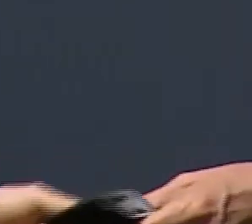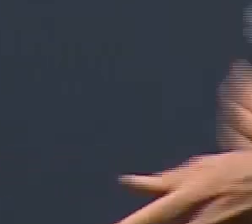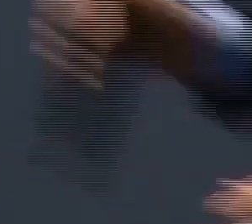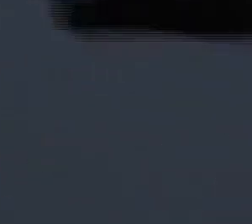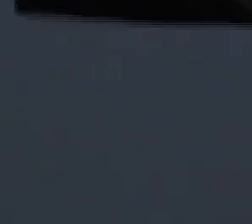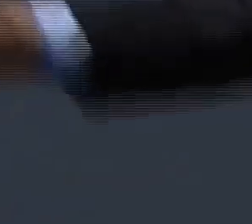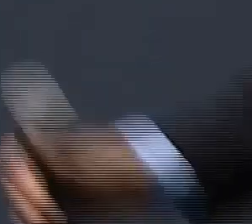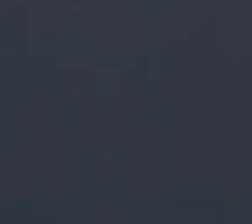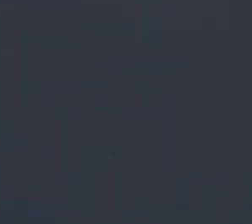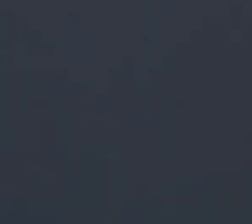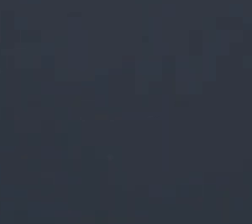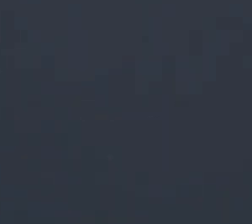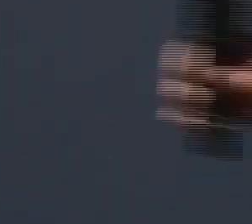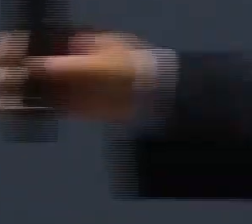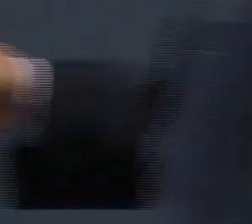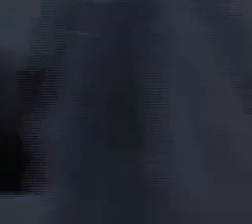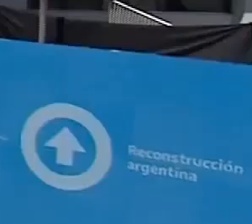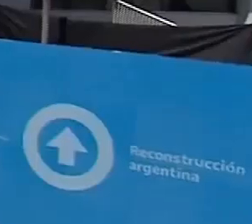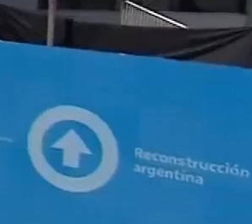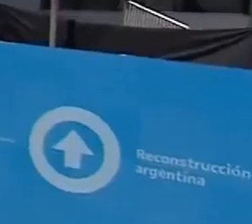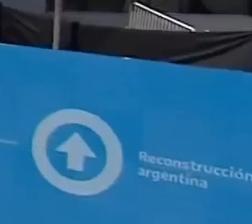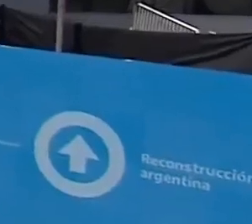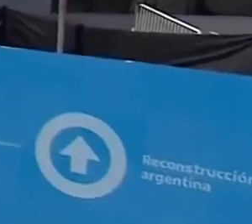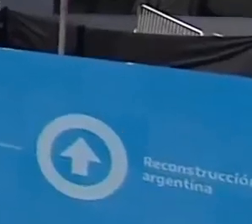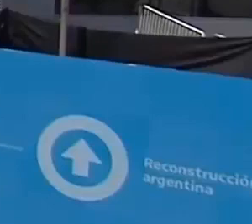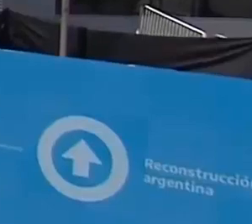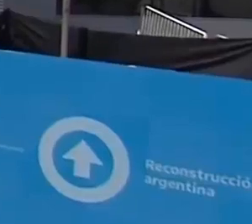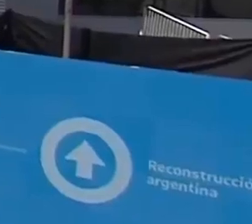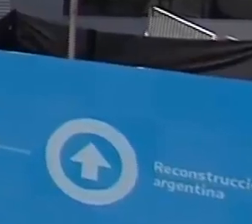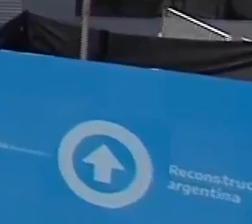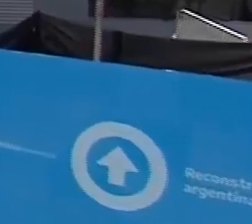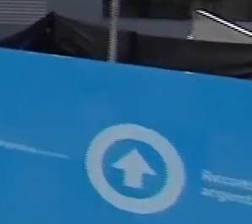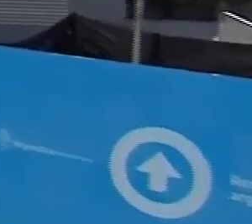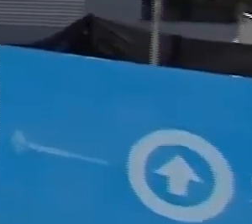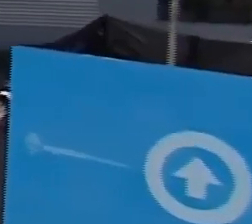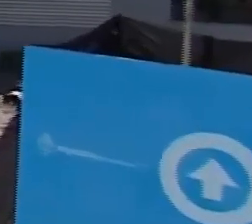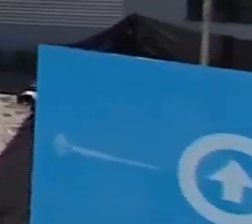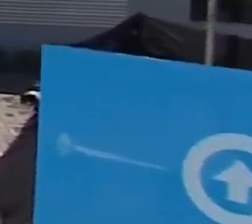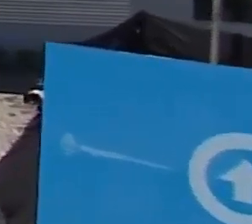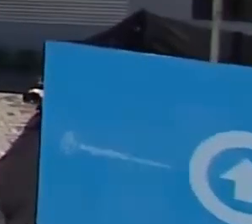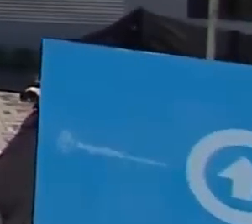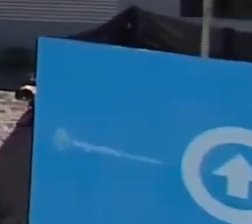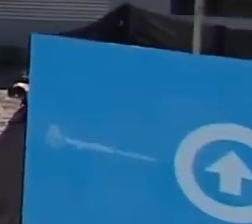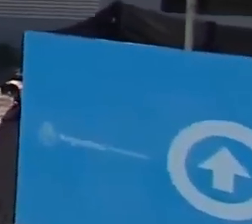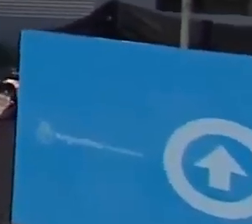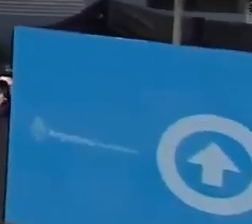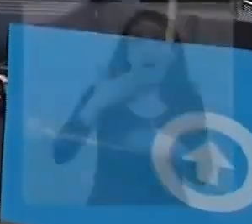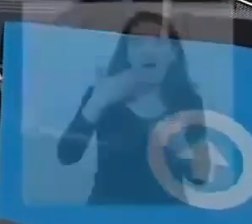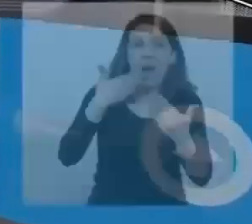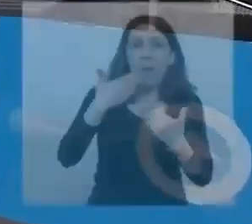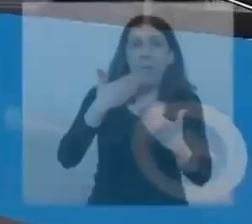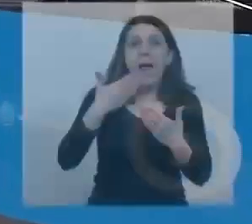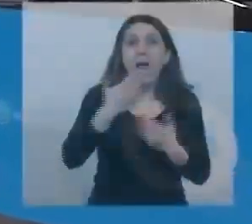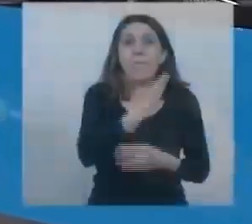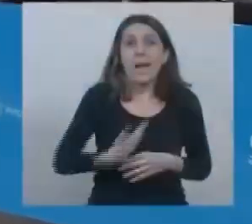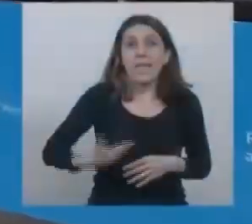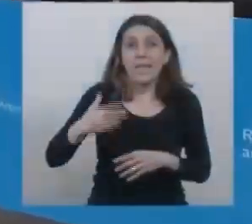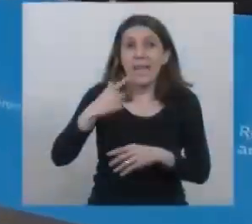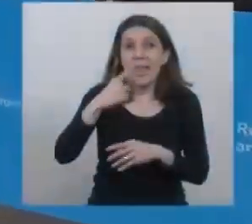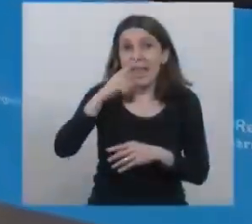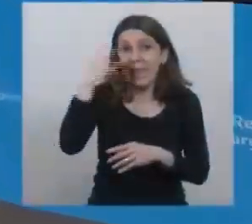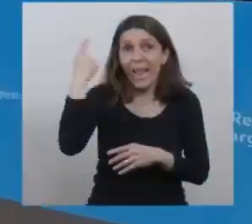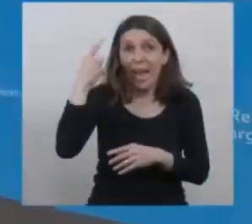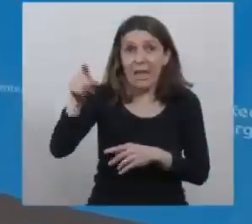En el cierre de este acto en que se pone en marcha del Hospital Néstor Kirchner en Escobar, escuchamos la palabra del señor Presidente de la